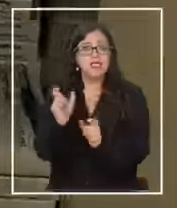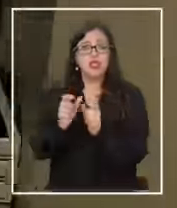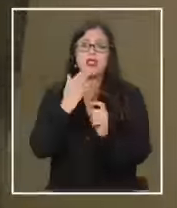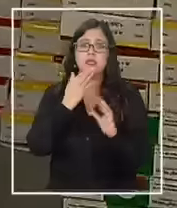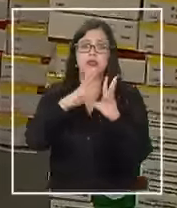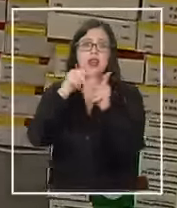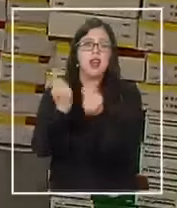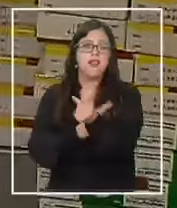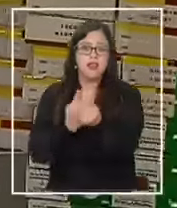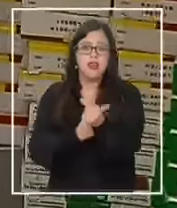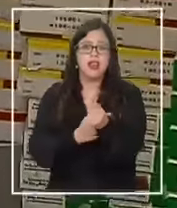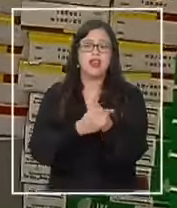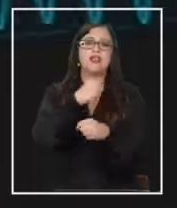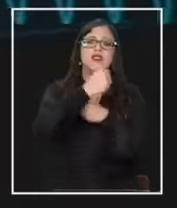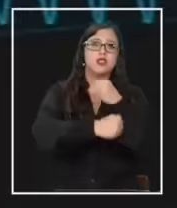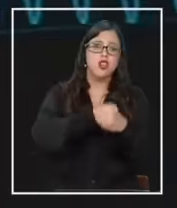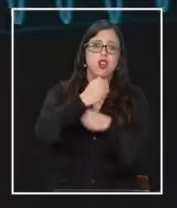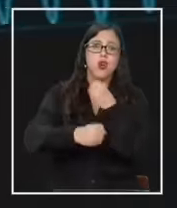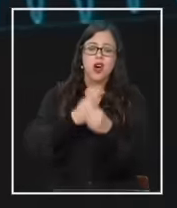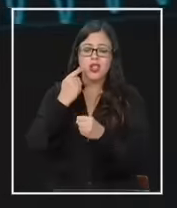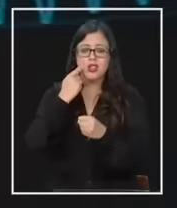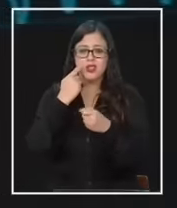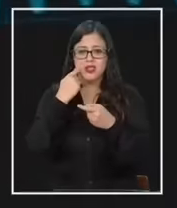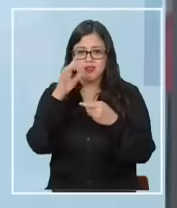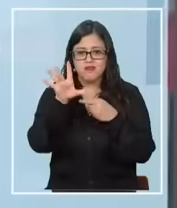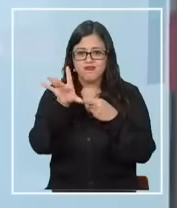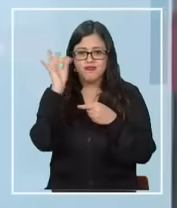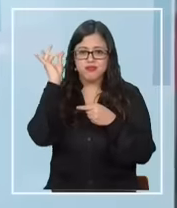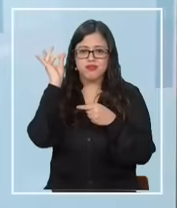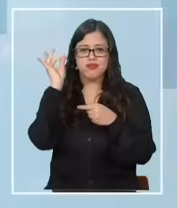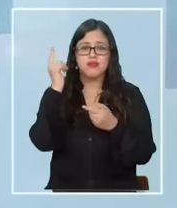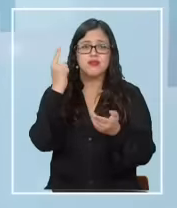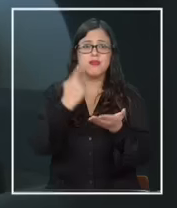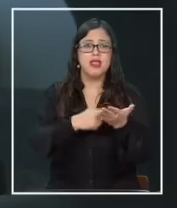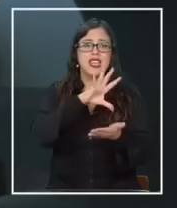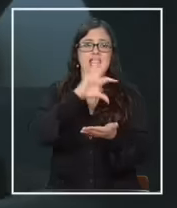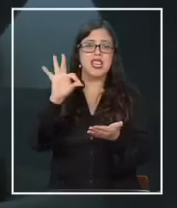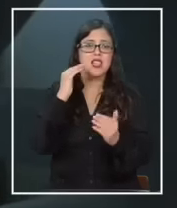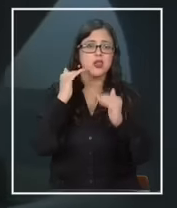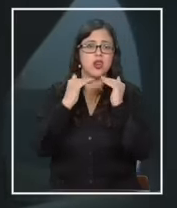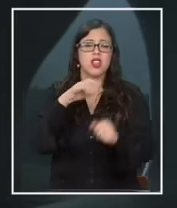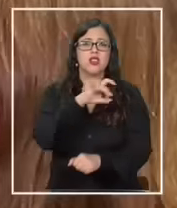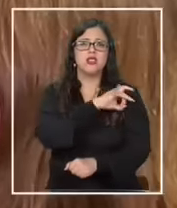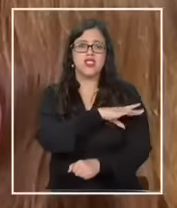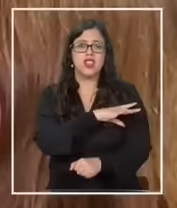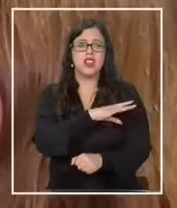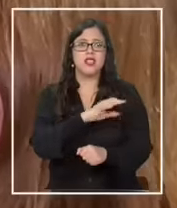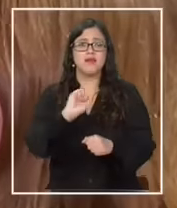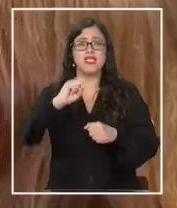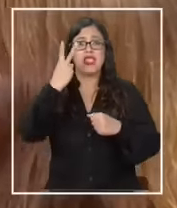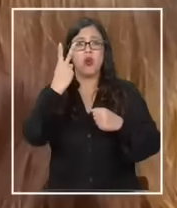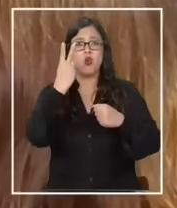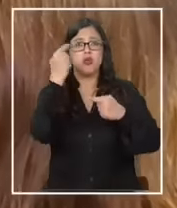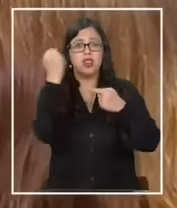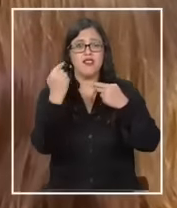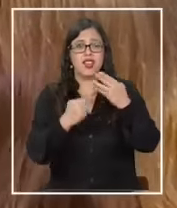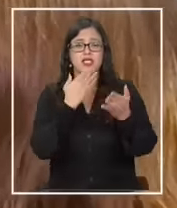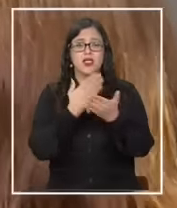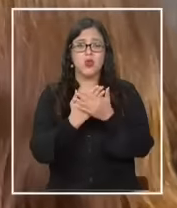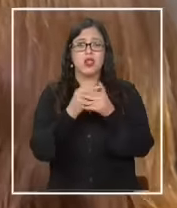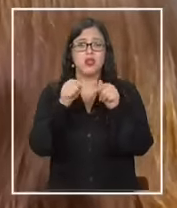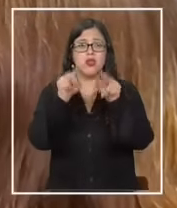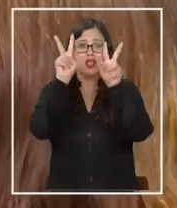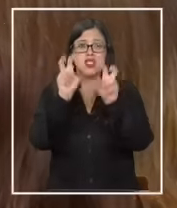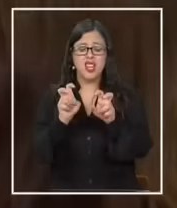año es diagnosticada a más de 500 niños en Chile diagnóstico que los golpea por segunda vez cuando el pronóstico del tratamiento